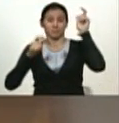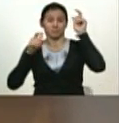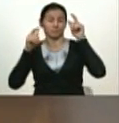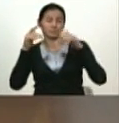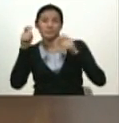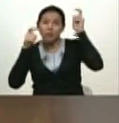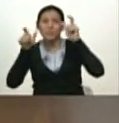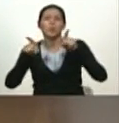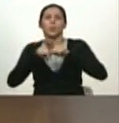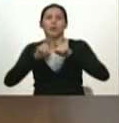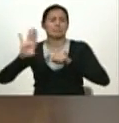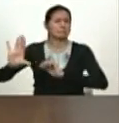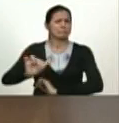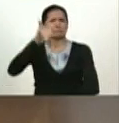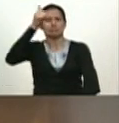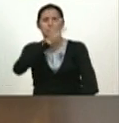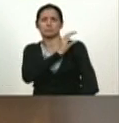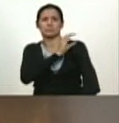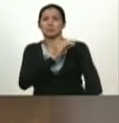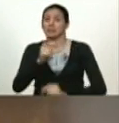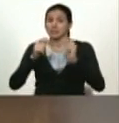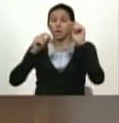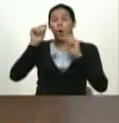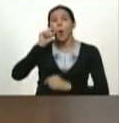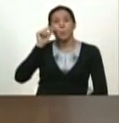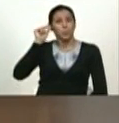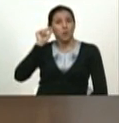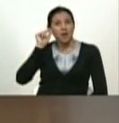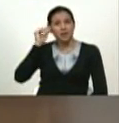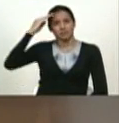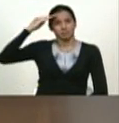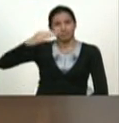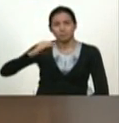Comandante supremo, así lo asumen los soldados y las soldadas de la patria.